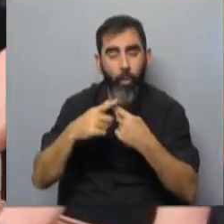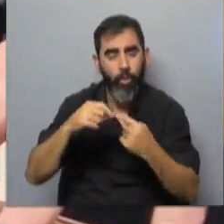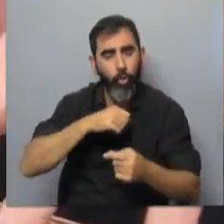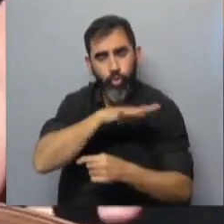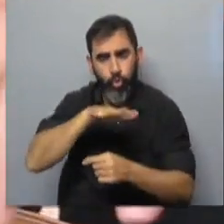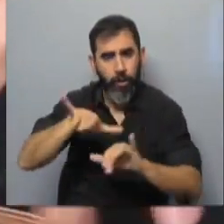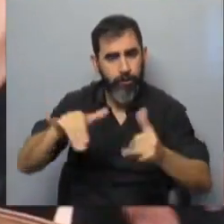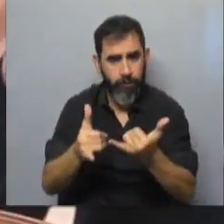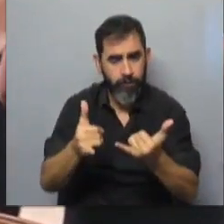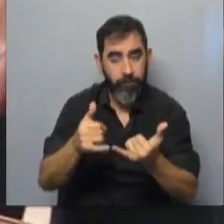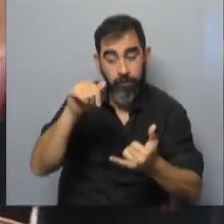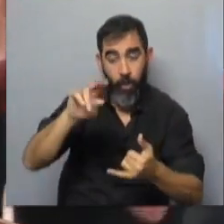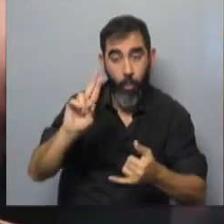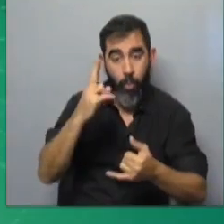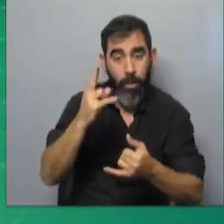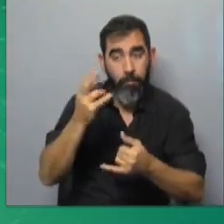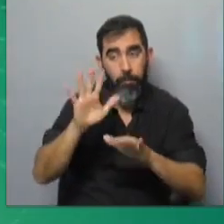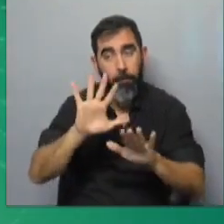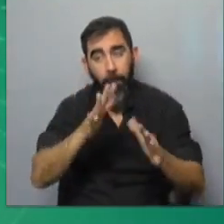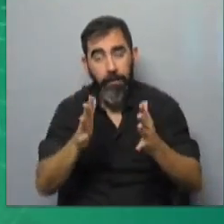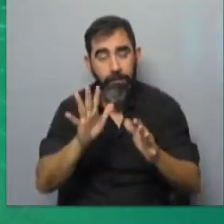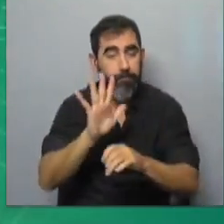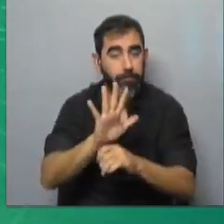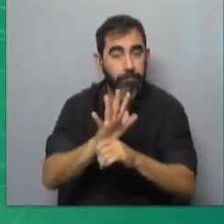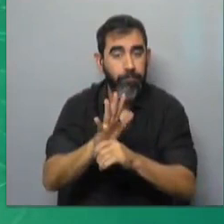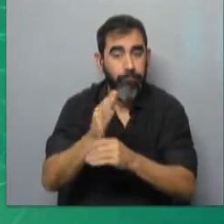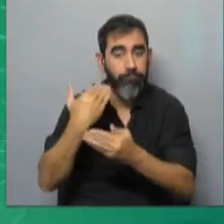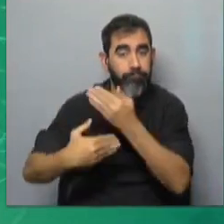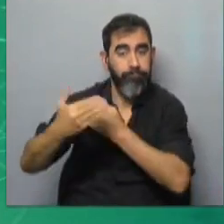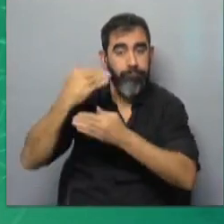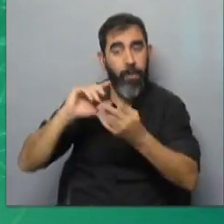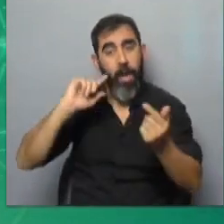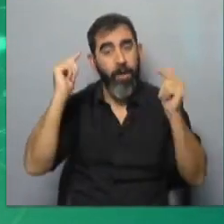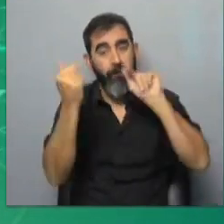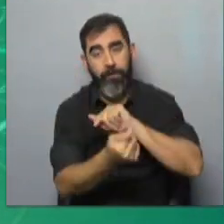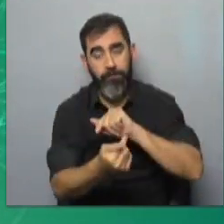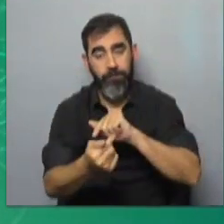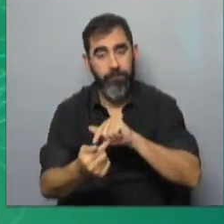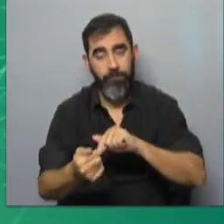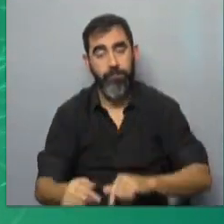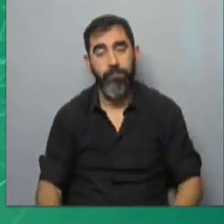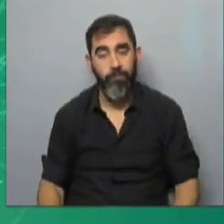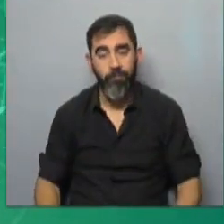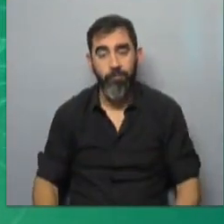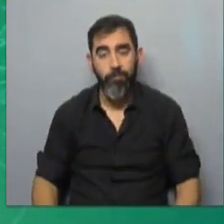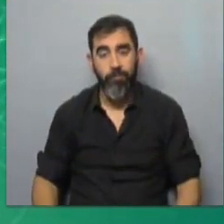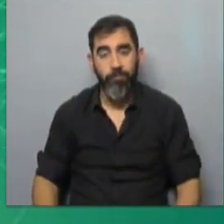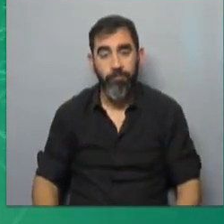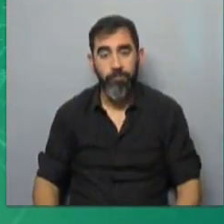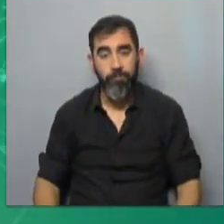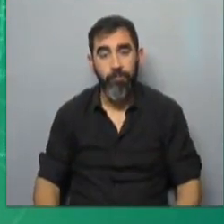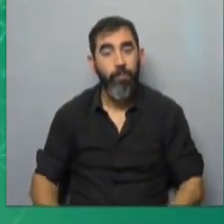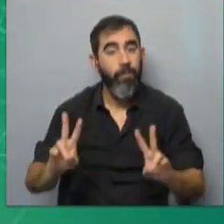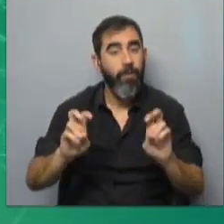dada y en nuestro país parecería ser que se está legislando en torno a quizá una